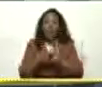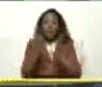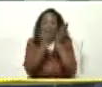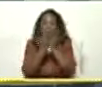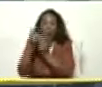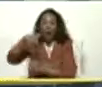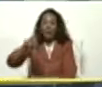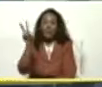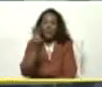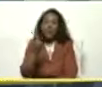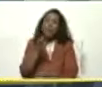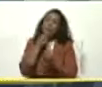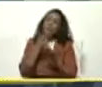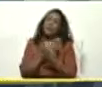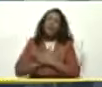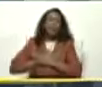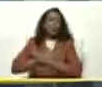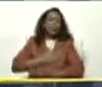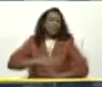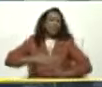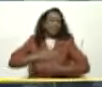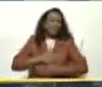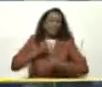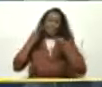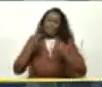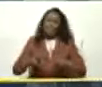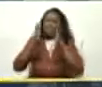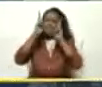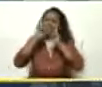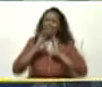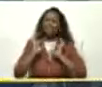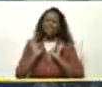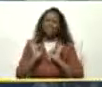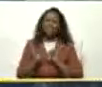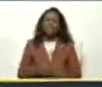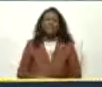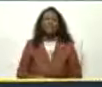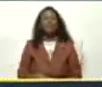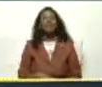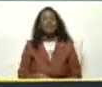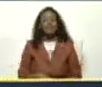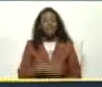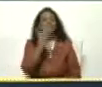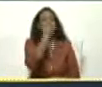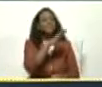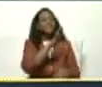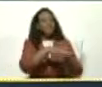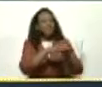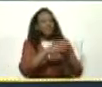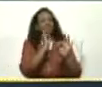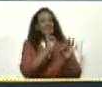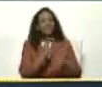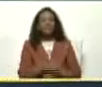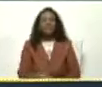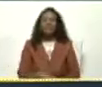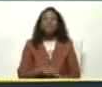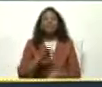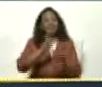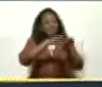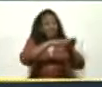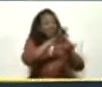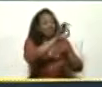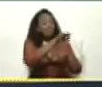en Venezuela Sea bonito Sea bello Sea sabroso Presidente Eso es que está Está bien Bueno Jacqueline